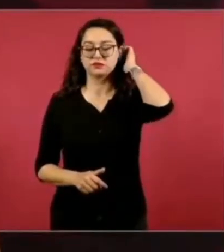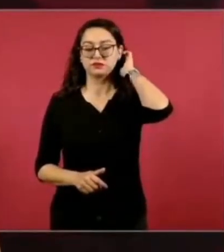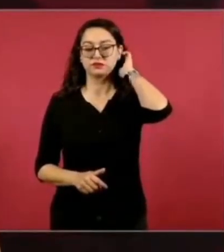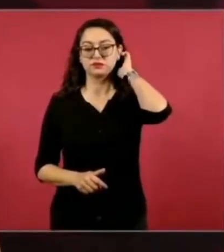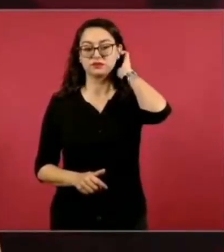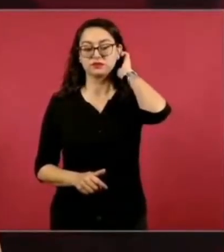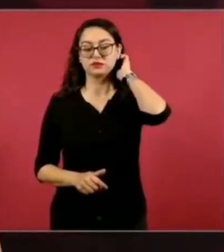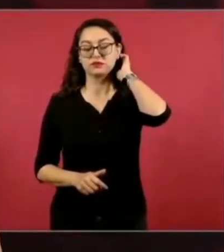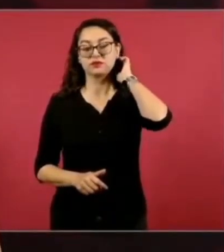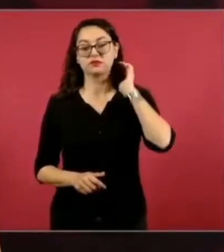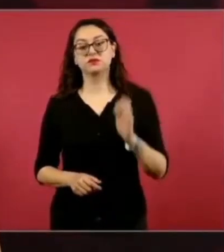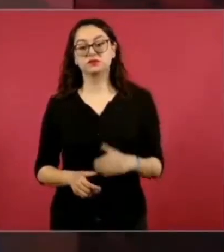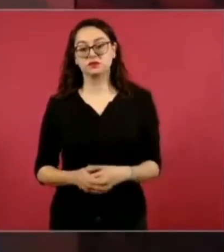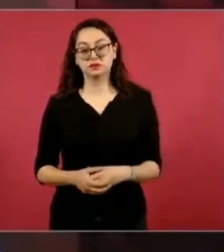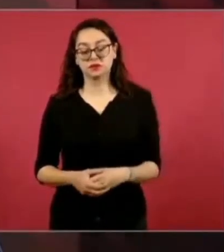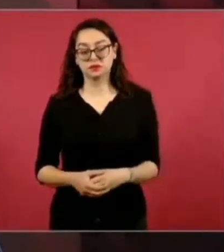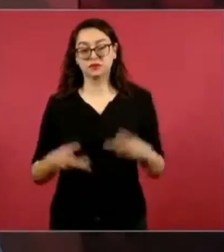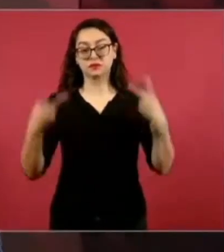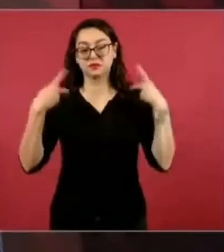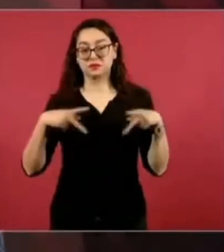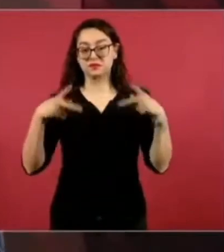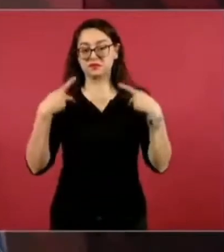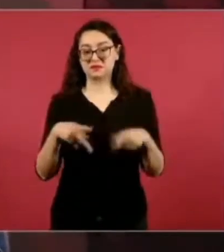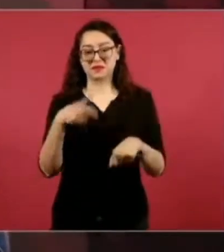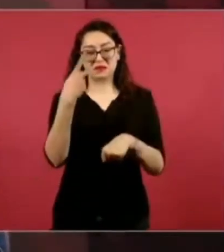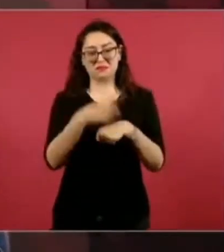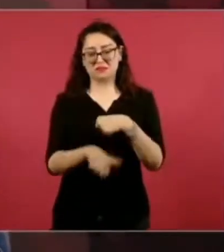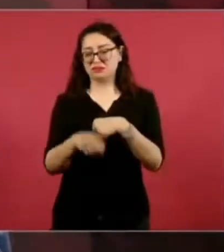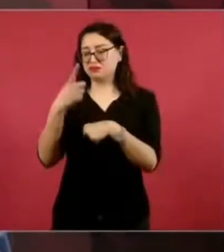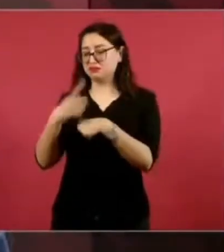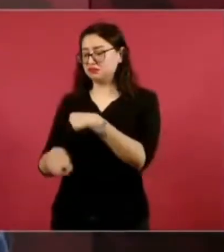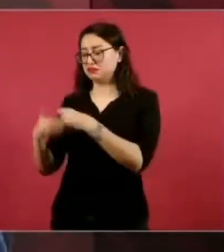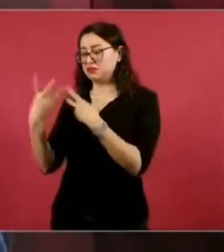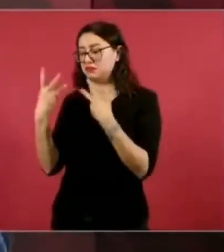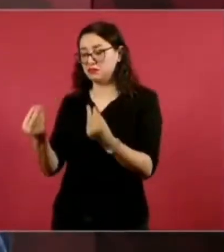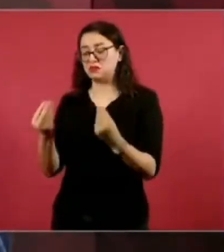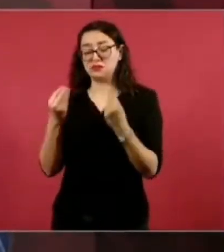¿Cuántos trabajadores despedidos